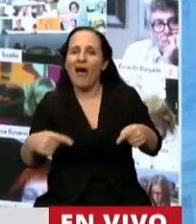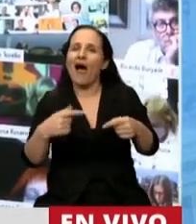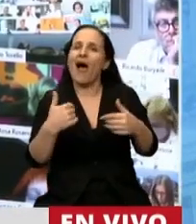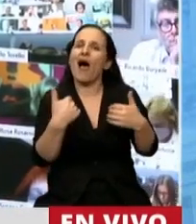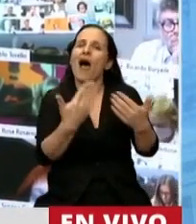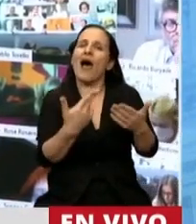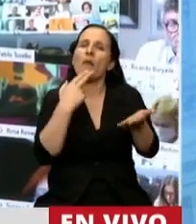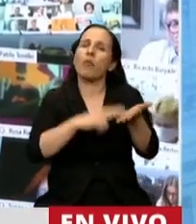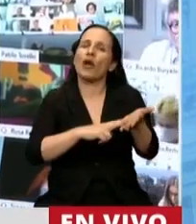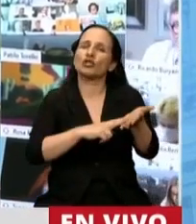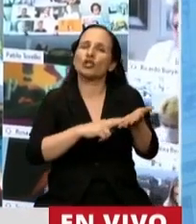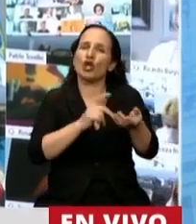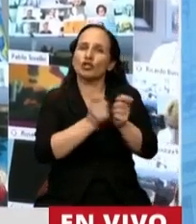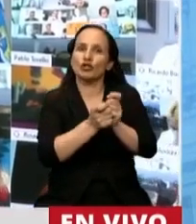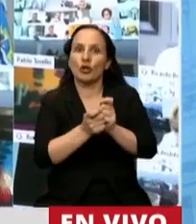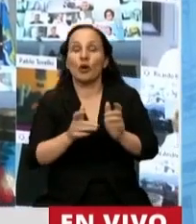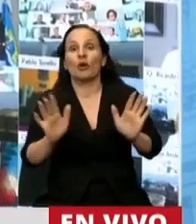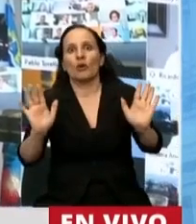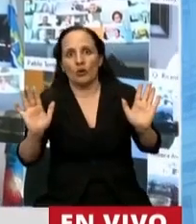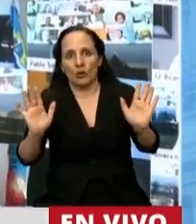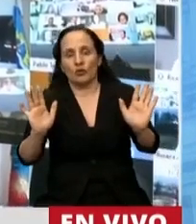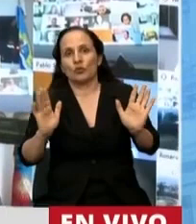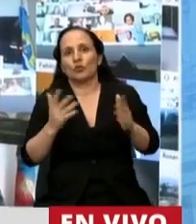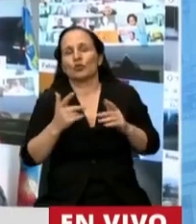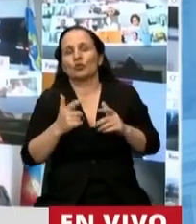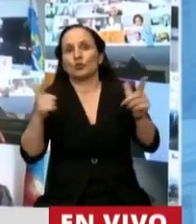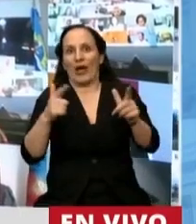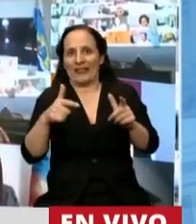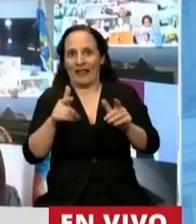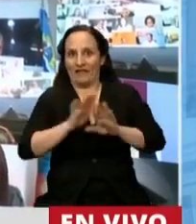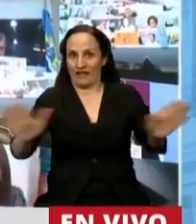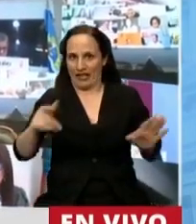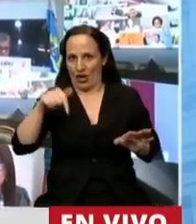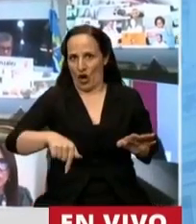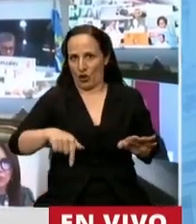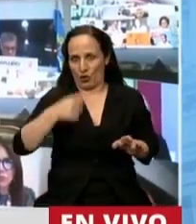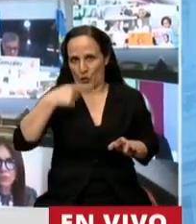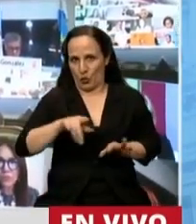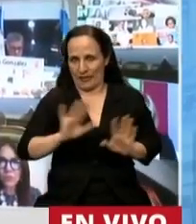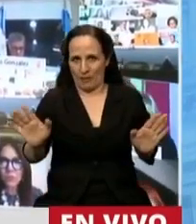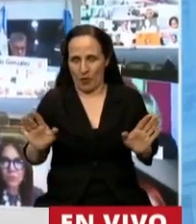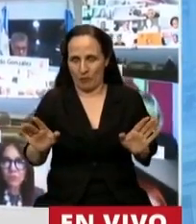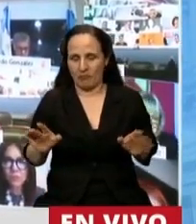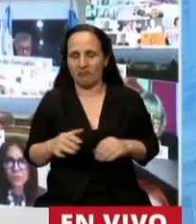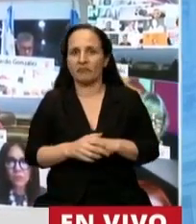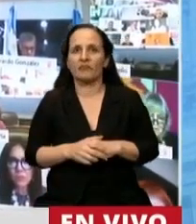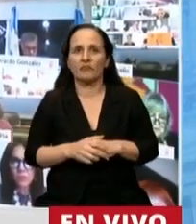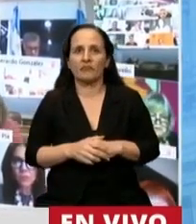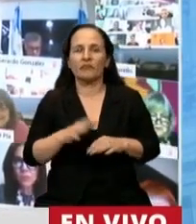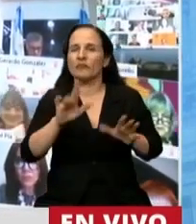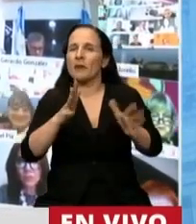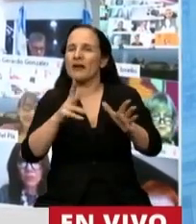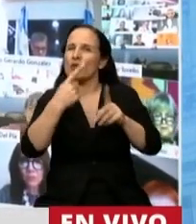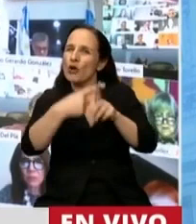beneficios fiscales. Menos mal que se termina acá, creo. Beneficios cuyo costo fiscal